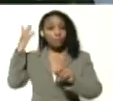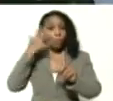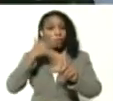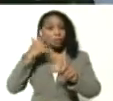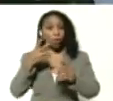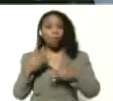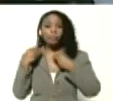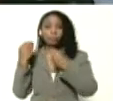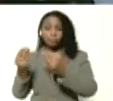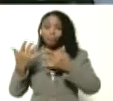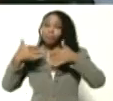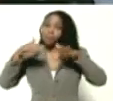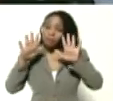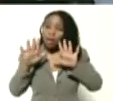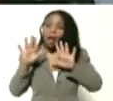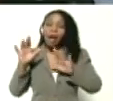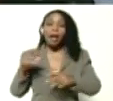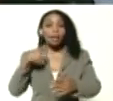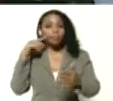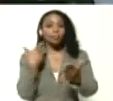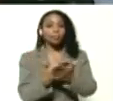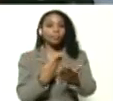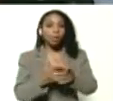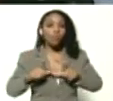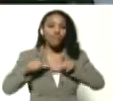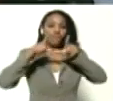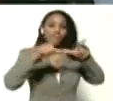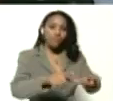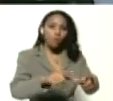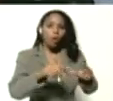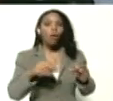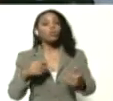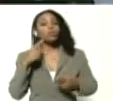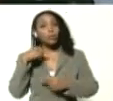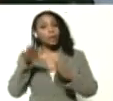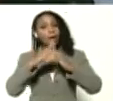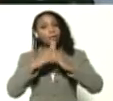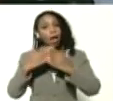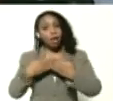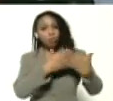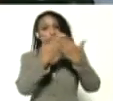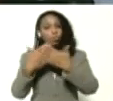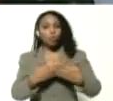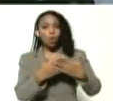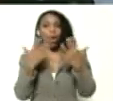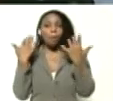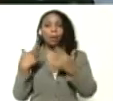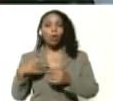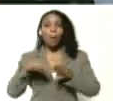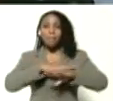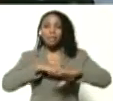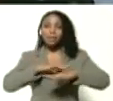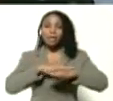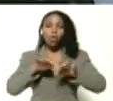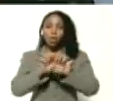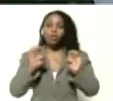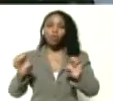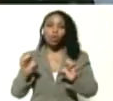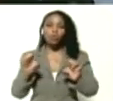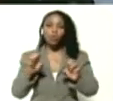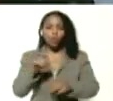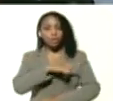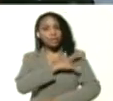garantizamos por supuesto la certificación de todos ellos por nuestra casa de estudio de la mano con el ministerio de educación universitaria